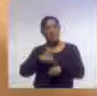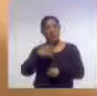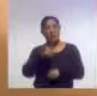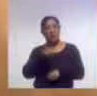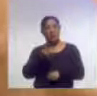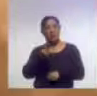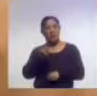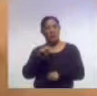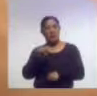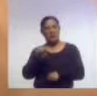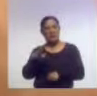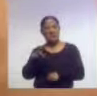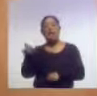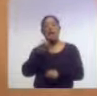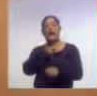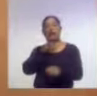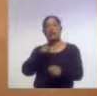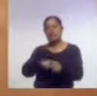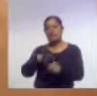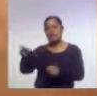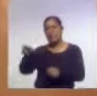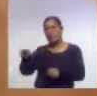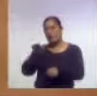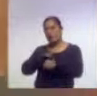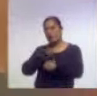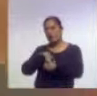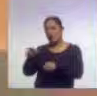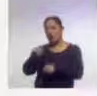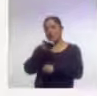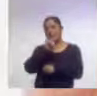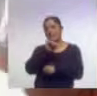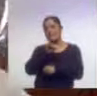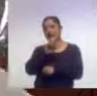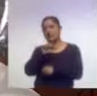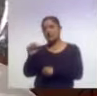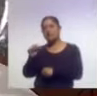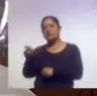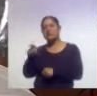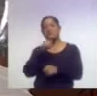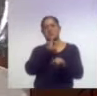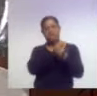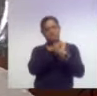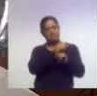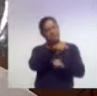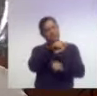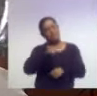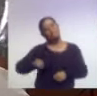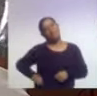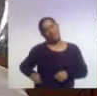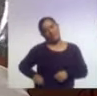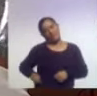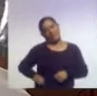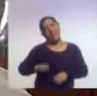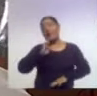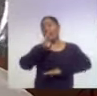El especialista del IMSS refiere que el internet tiene mucho que ver. Actualmente la comunicación en el mundo está